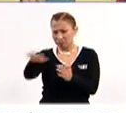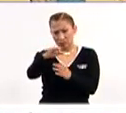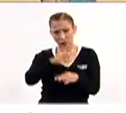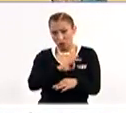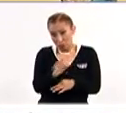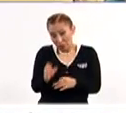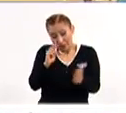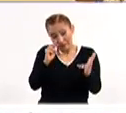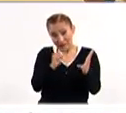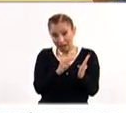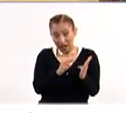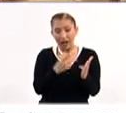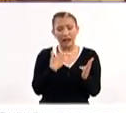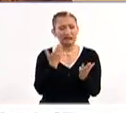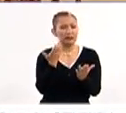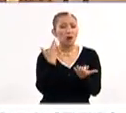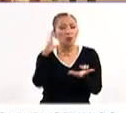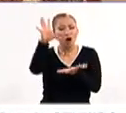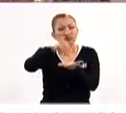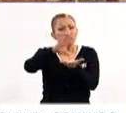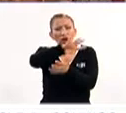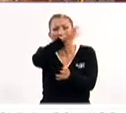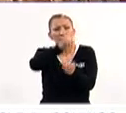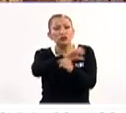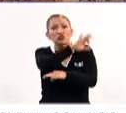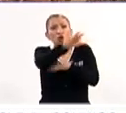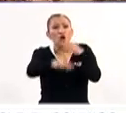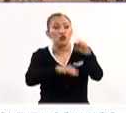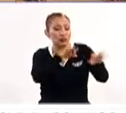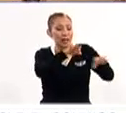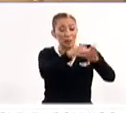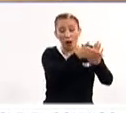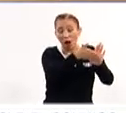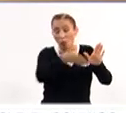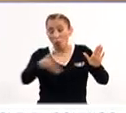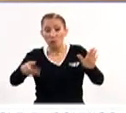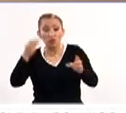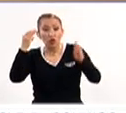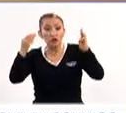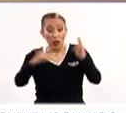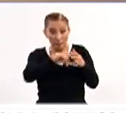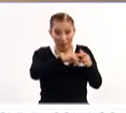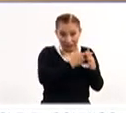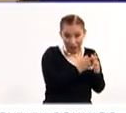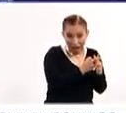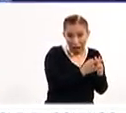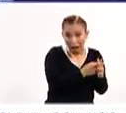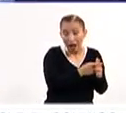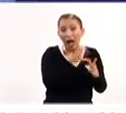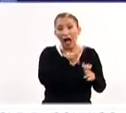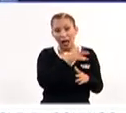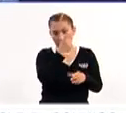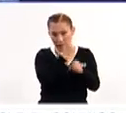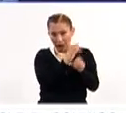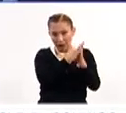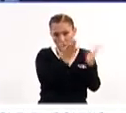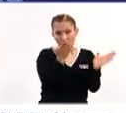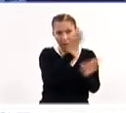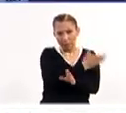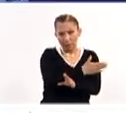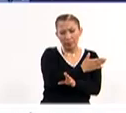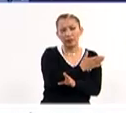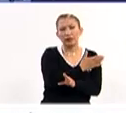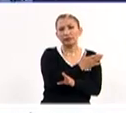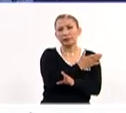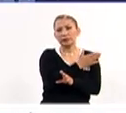todos los que puedan verlo, es un expendio total de toda la labor que ha tenido el museo desde que nació. Hay un primer libro que fue